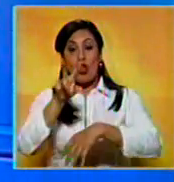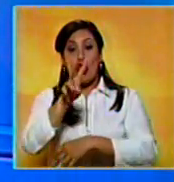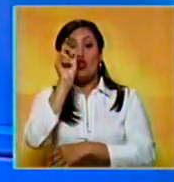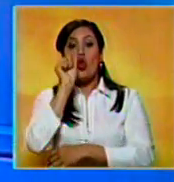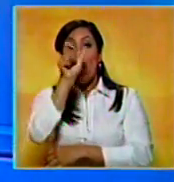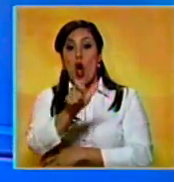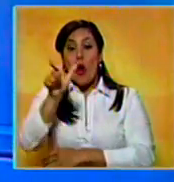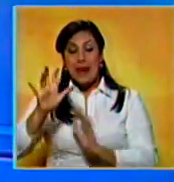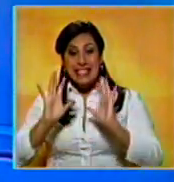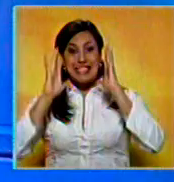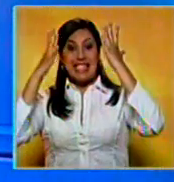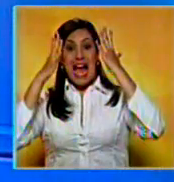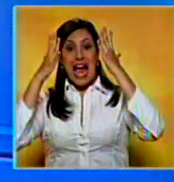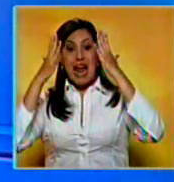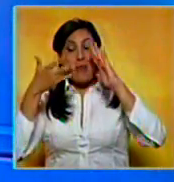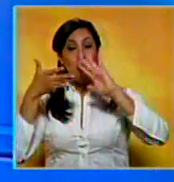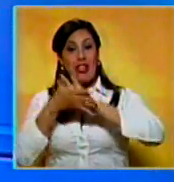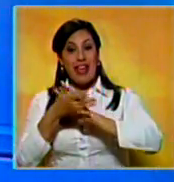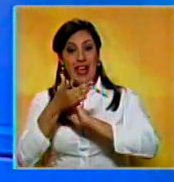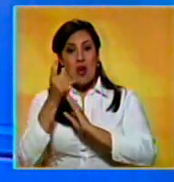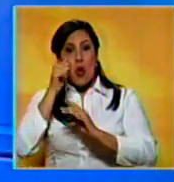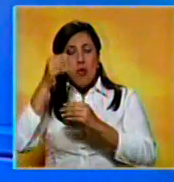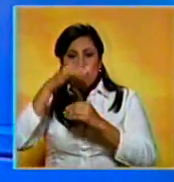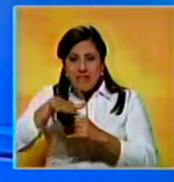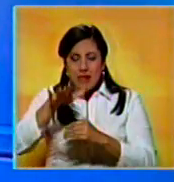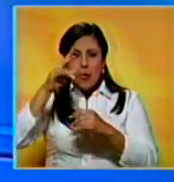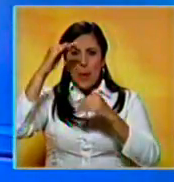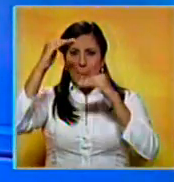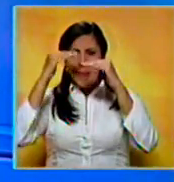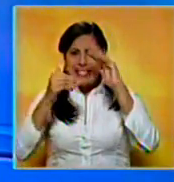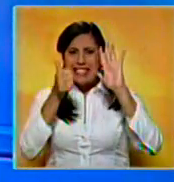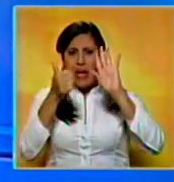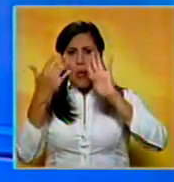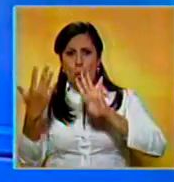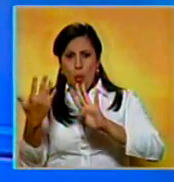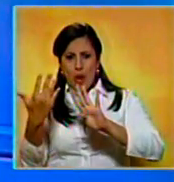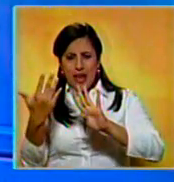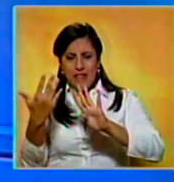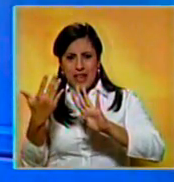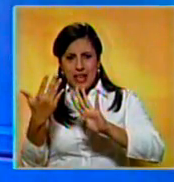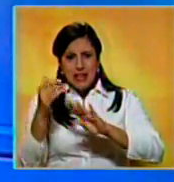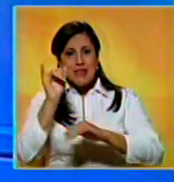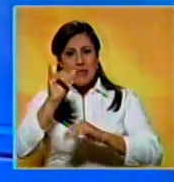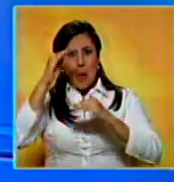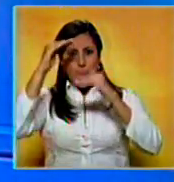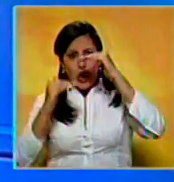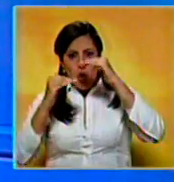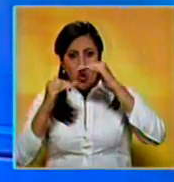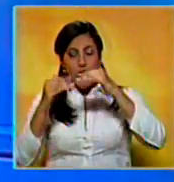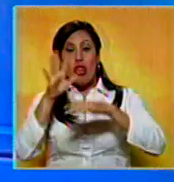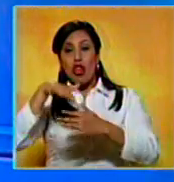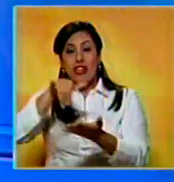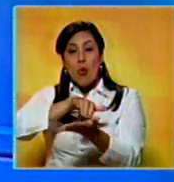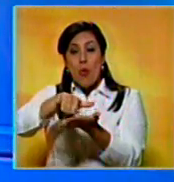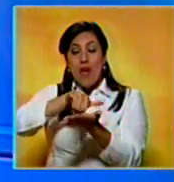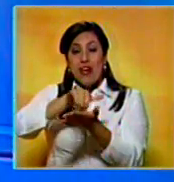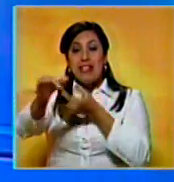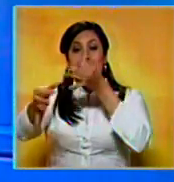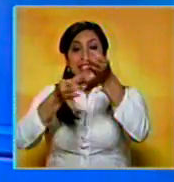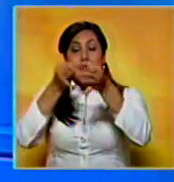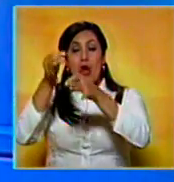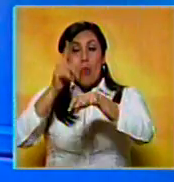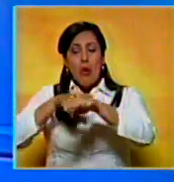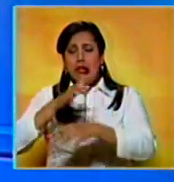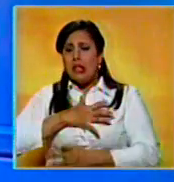hombres que sobrevivieron a la caída parcial de un endamio en el piso 69 del One World Trade Center en Nueva York relataron los